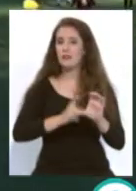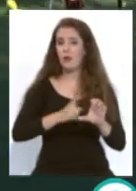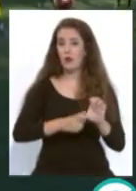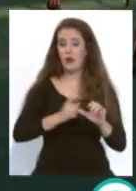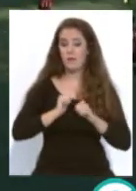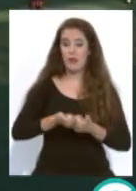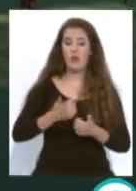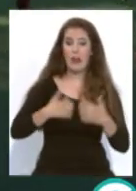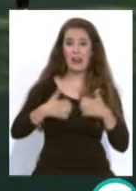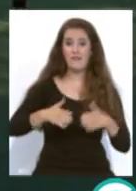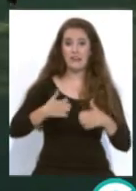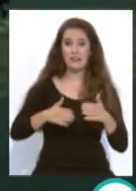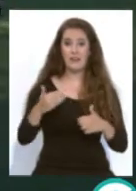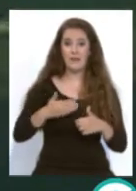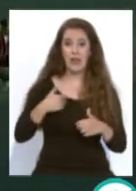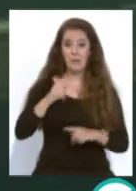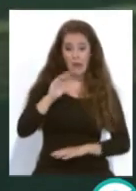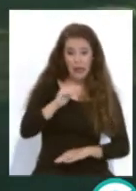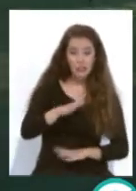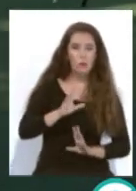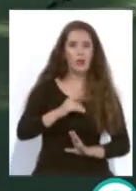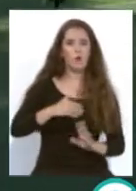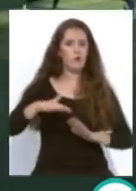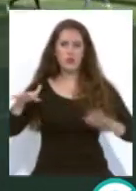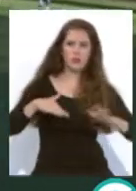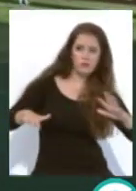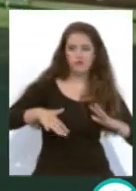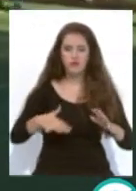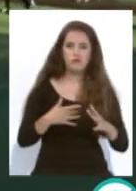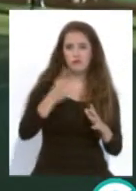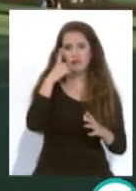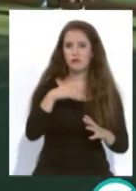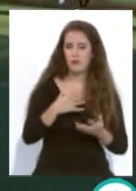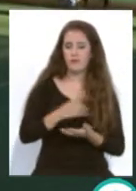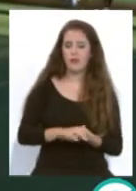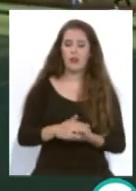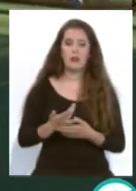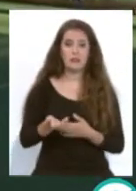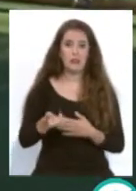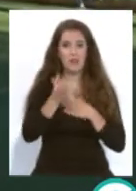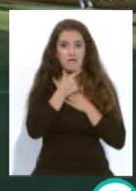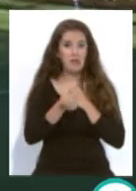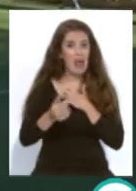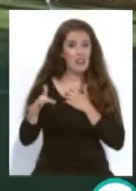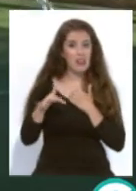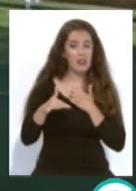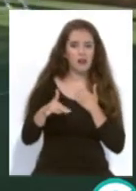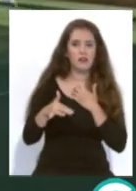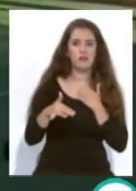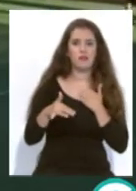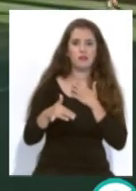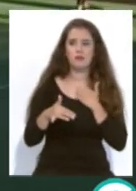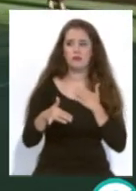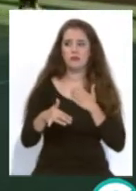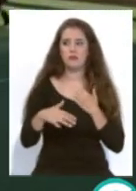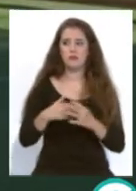también era bajito pero era muy ágil o sea tenía muchas veces suplice esto lo que era Blanedo el portero del Sporting de